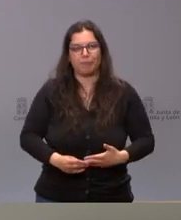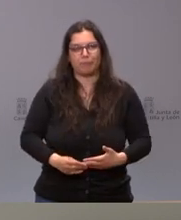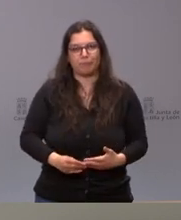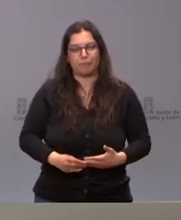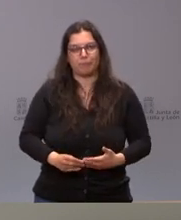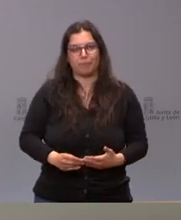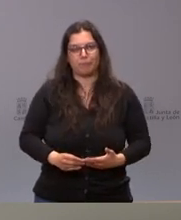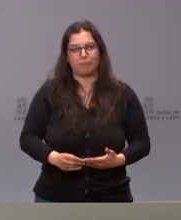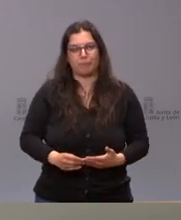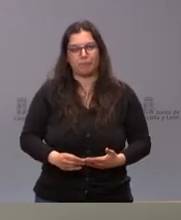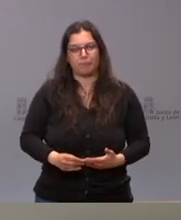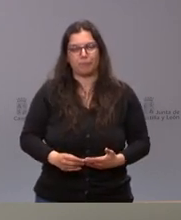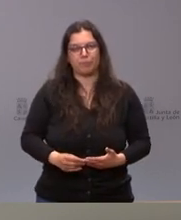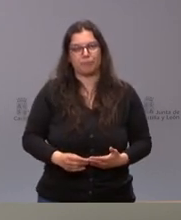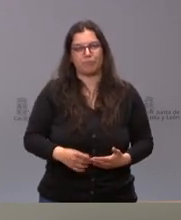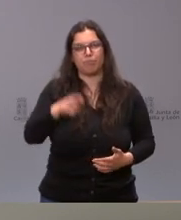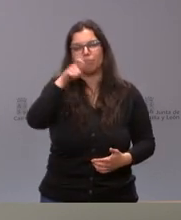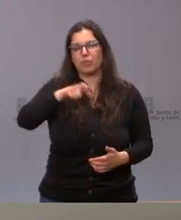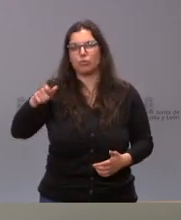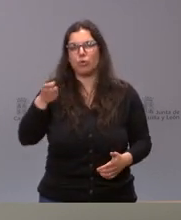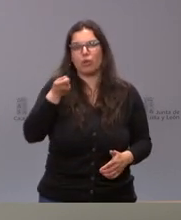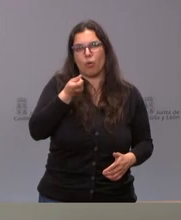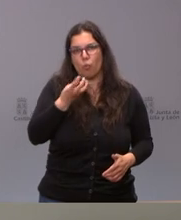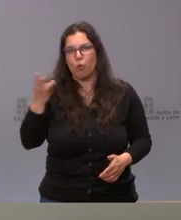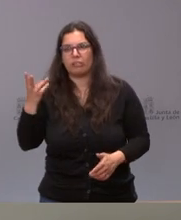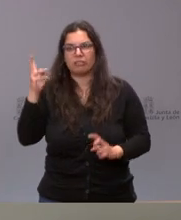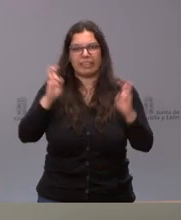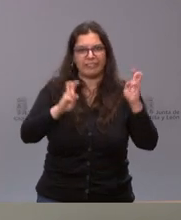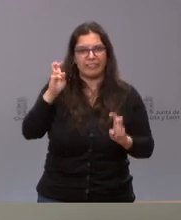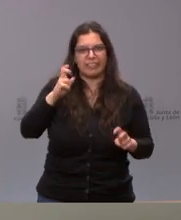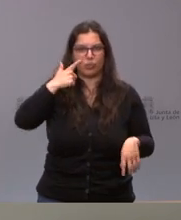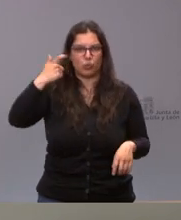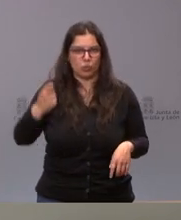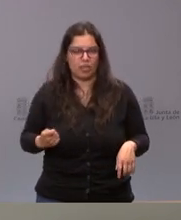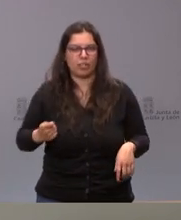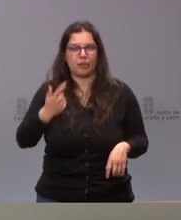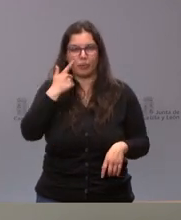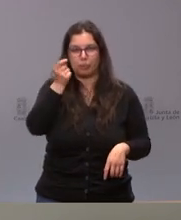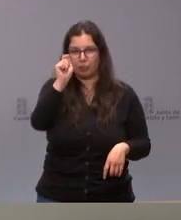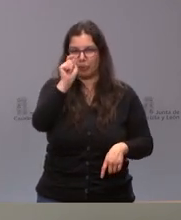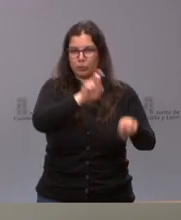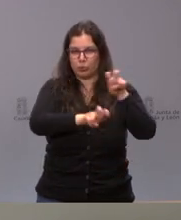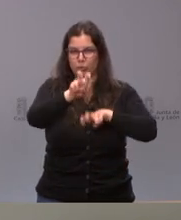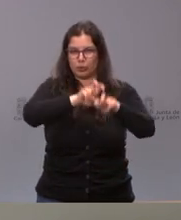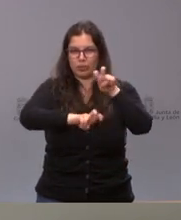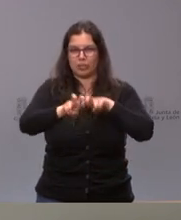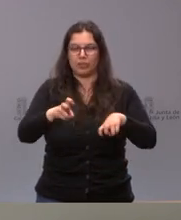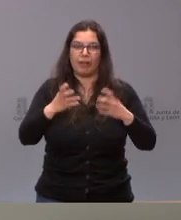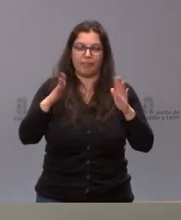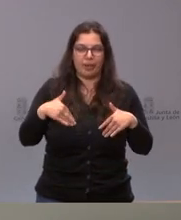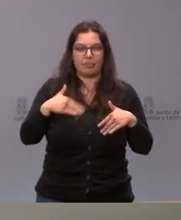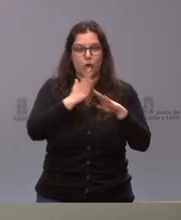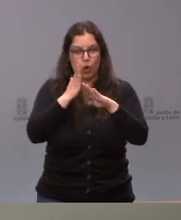número de personas procedentes de Ucrania. Un momento, a pesar de que